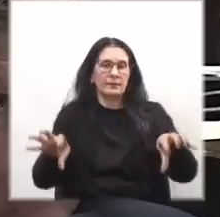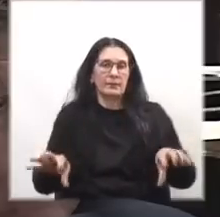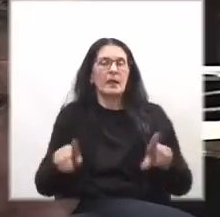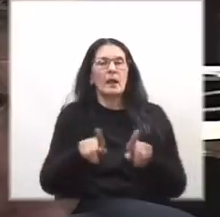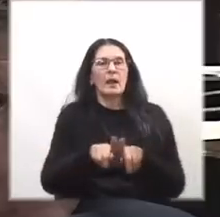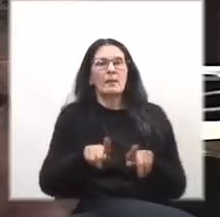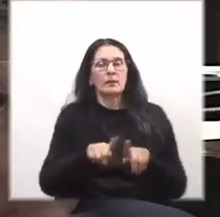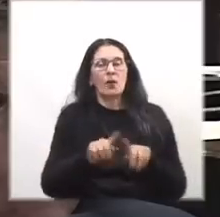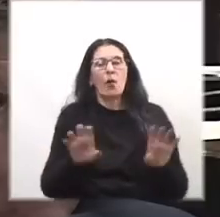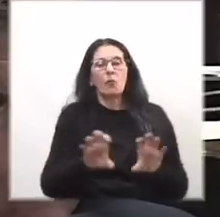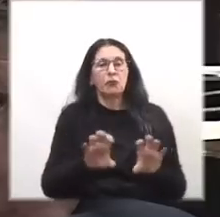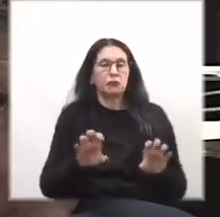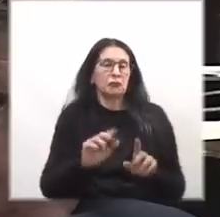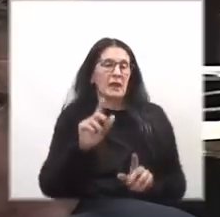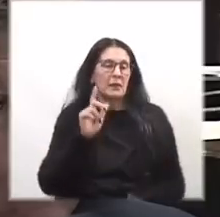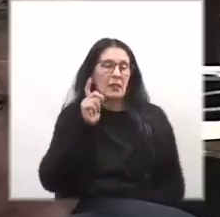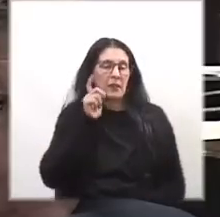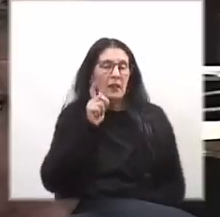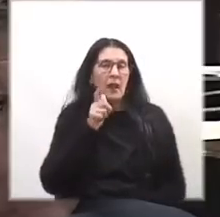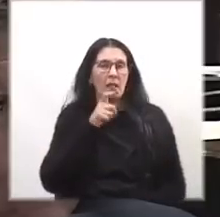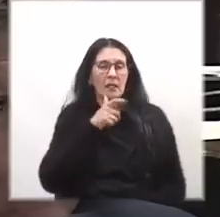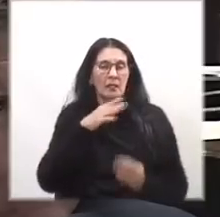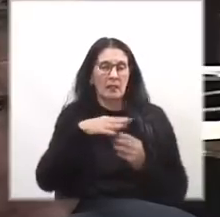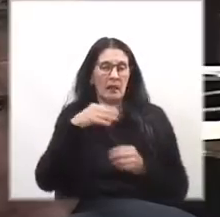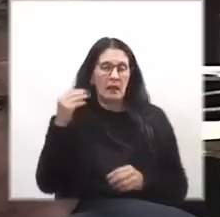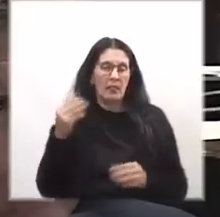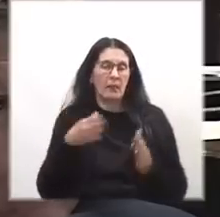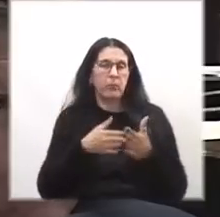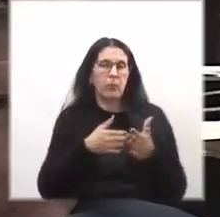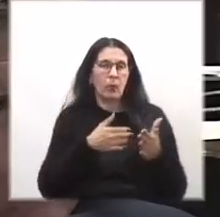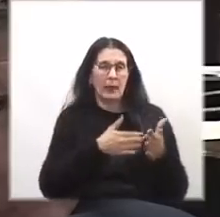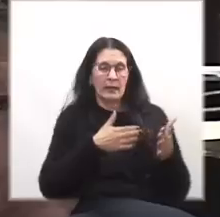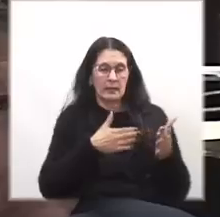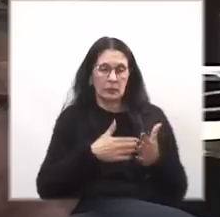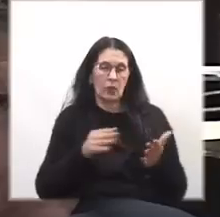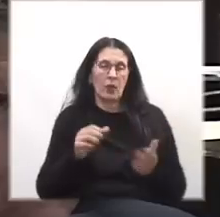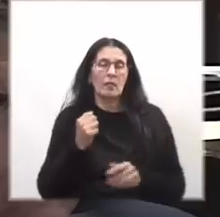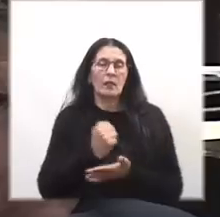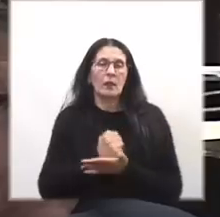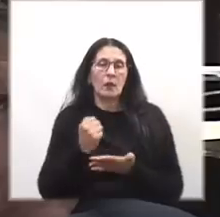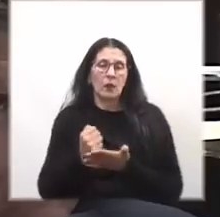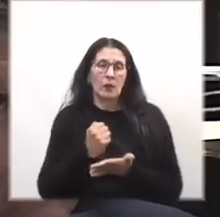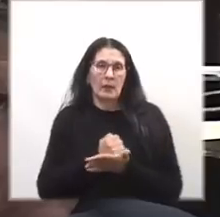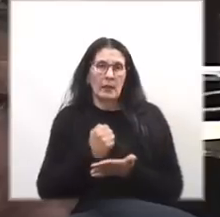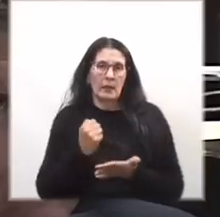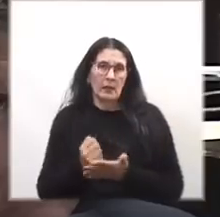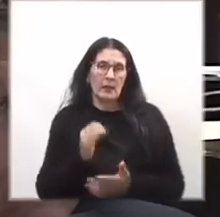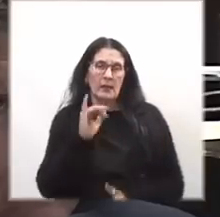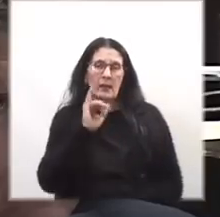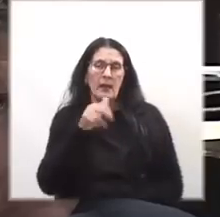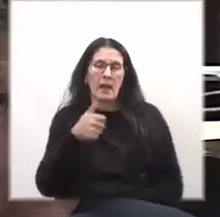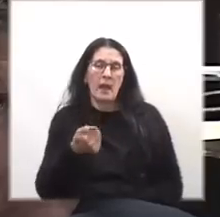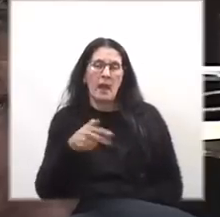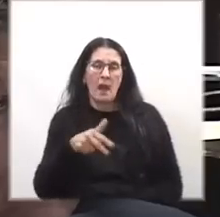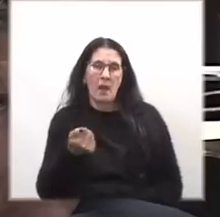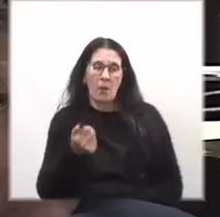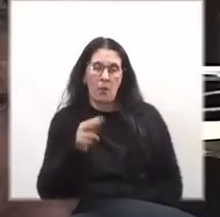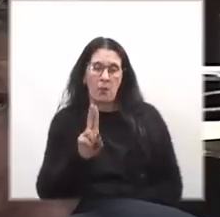que funcionario de antel, del puerto, del correo y del INAO. sea,